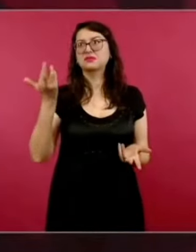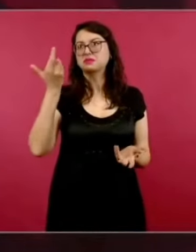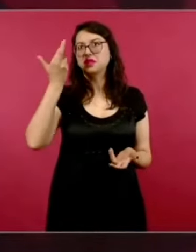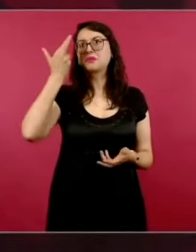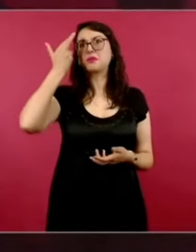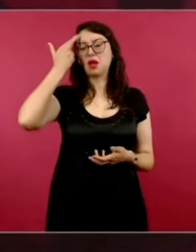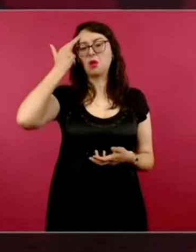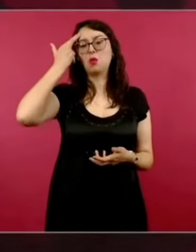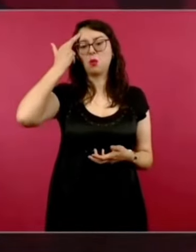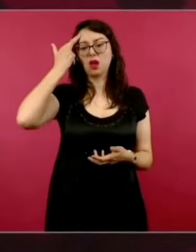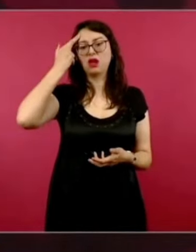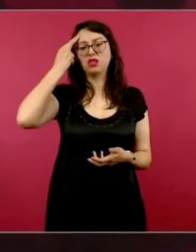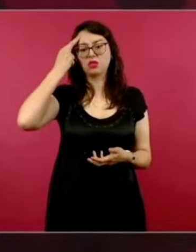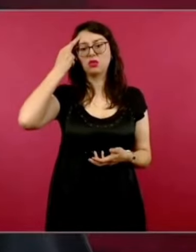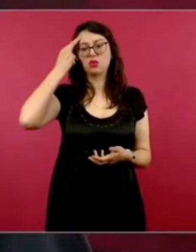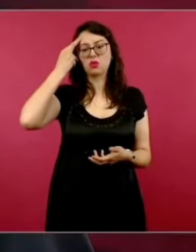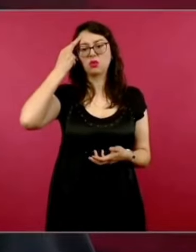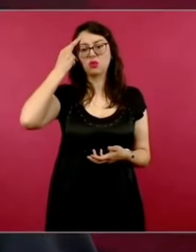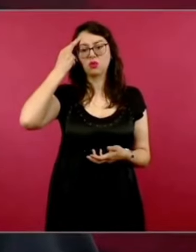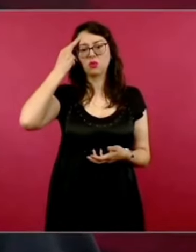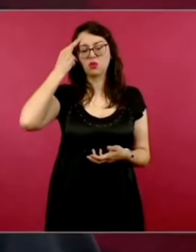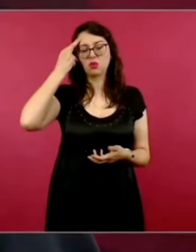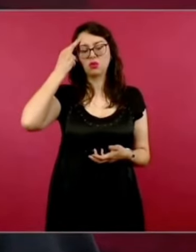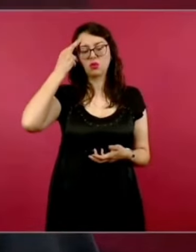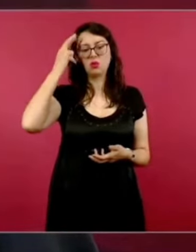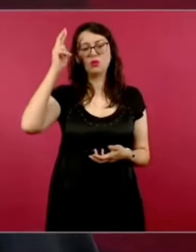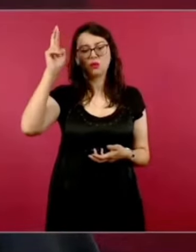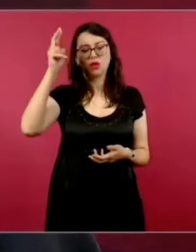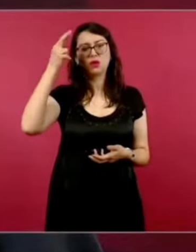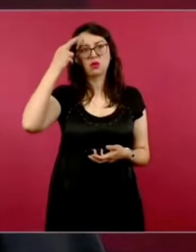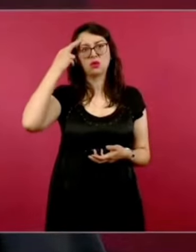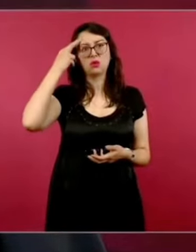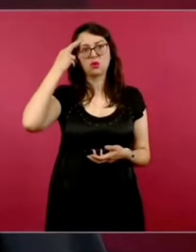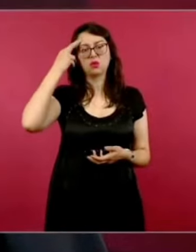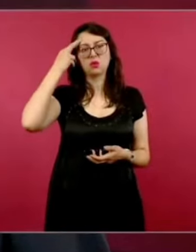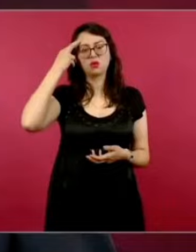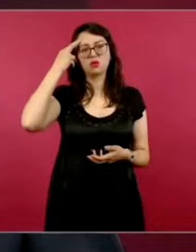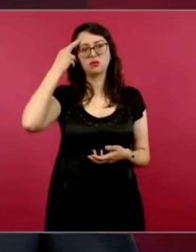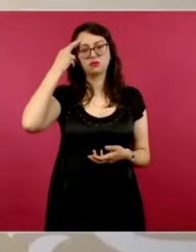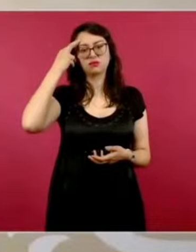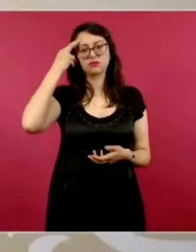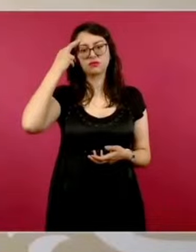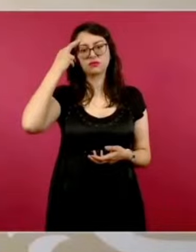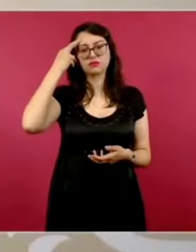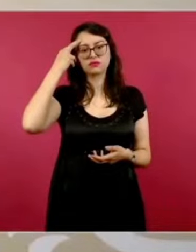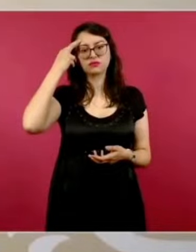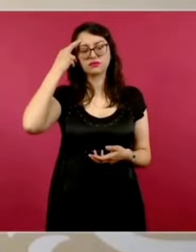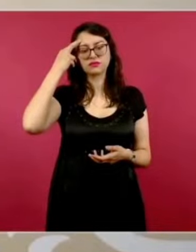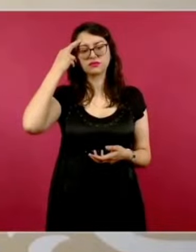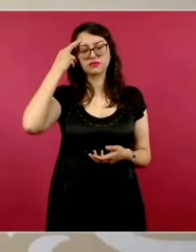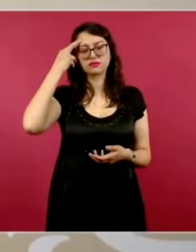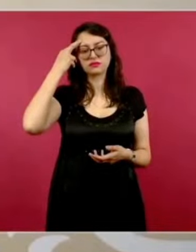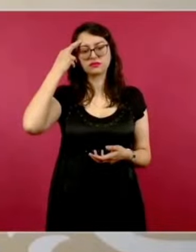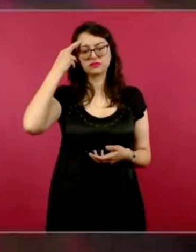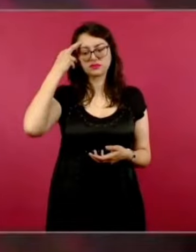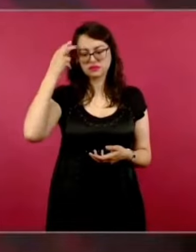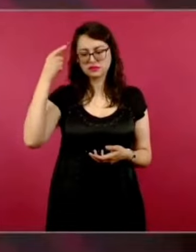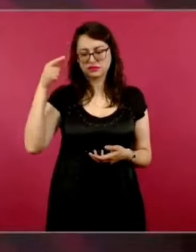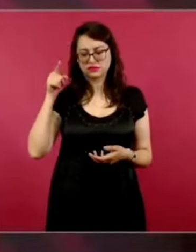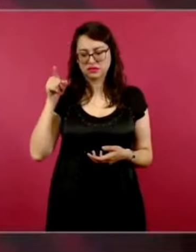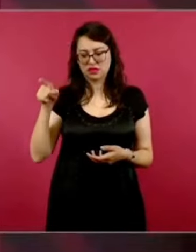sacamos en Tabasco, saqué como 50 mil votos.